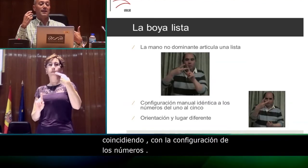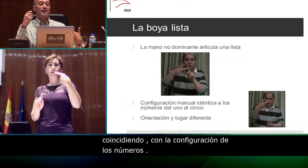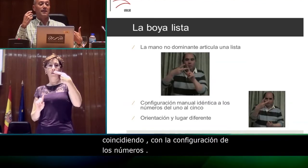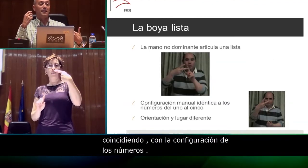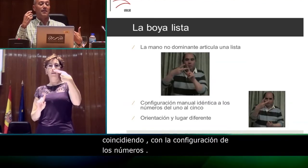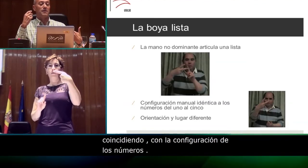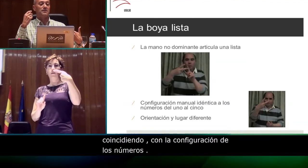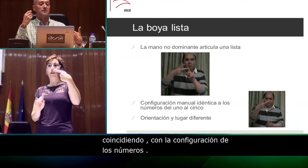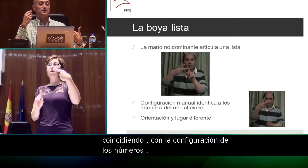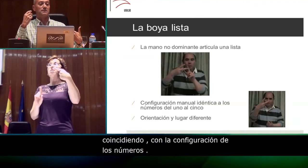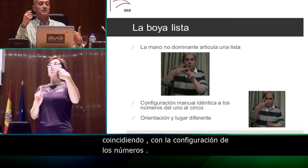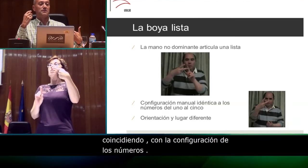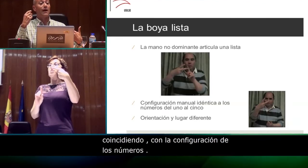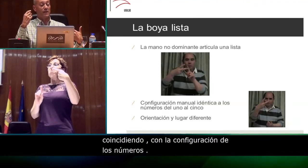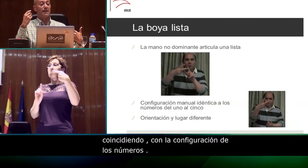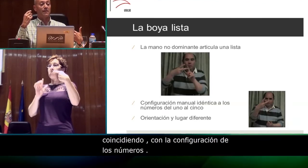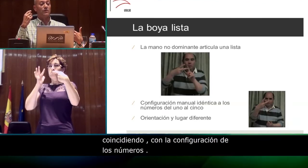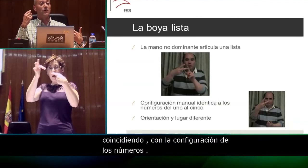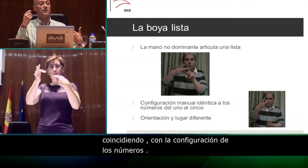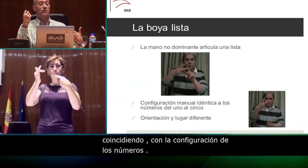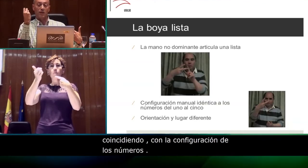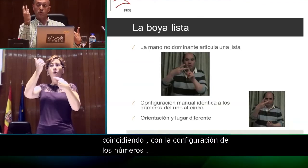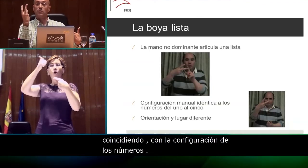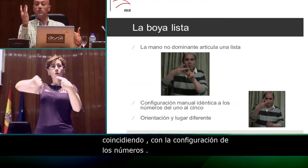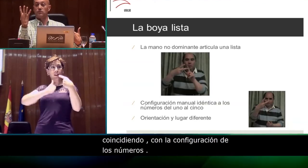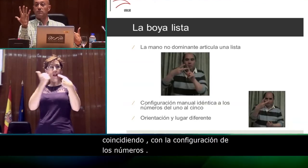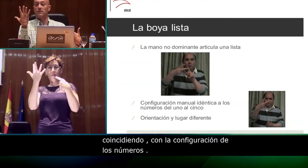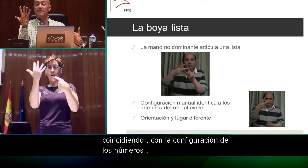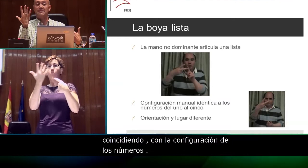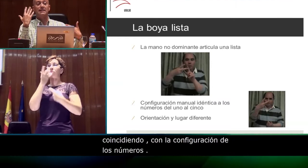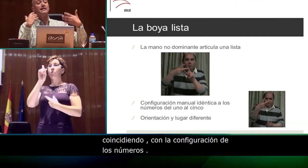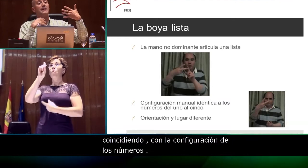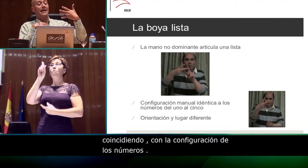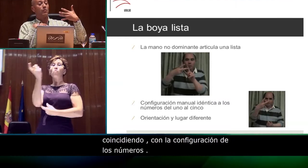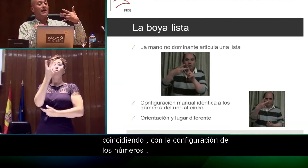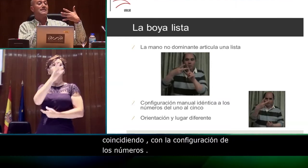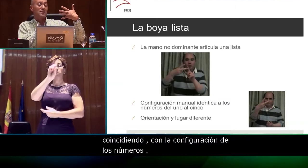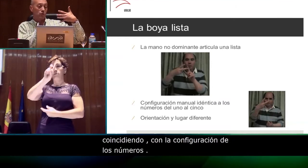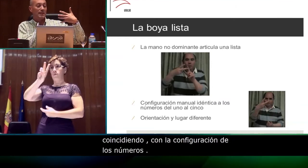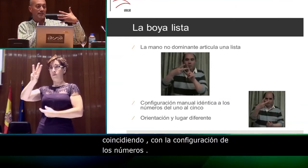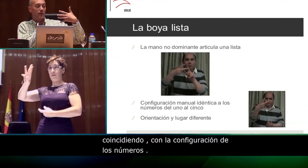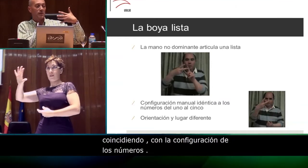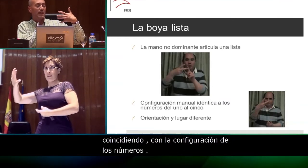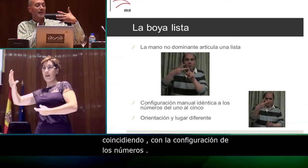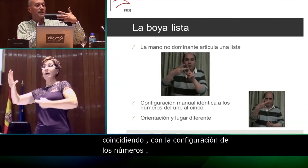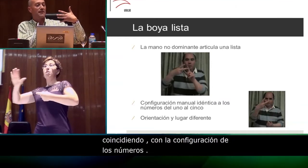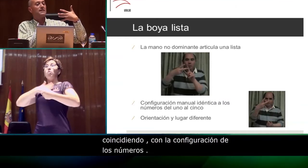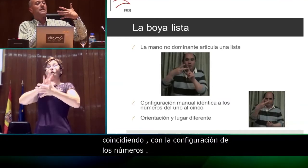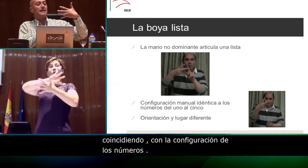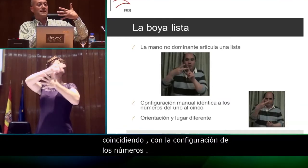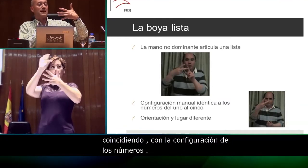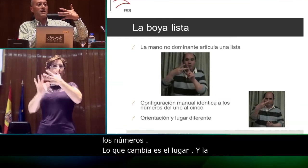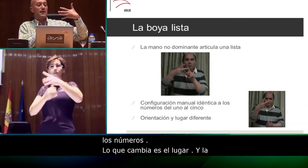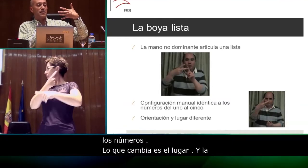además, la orientación de los dedos, que en los números es así. Y en la boya lista suele ser, o la mayoría de las veces,